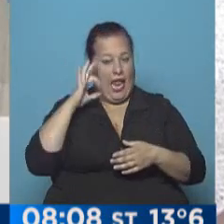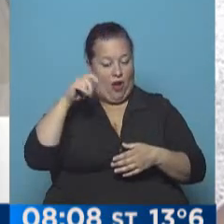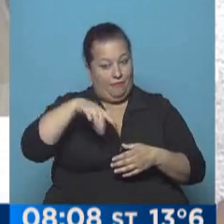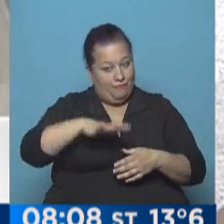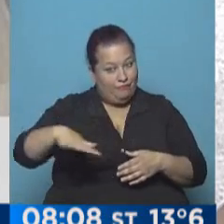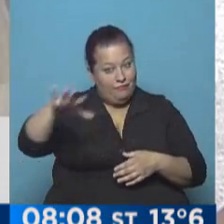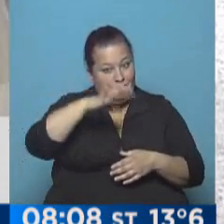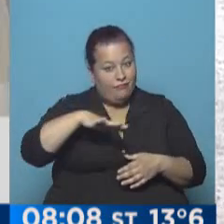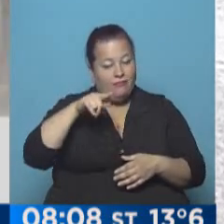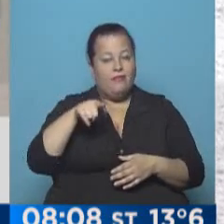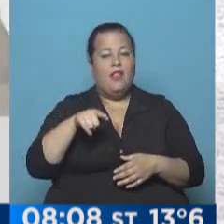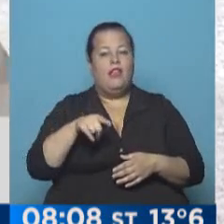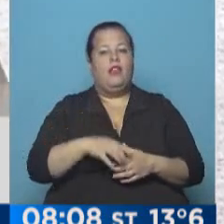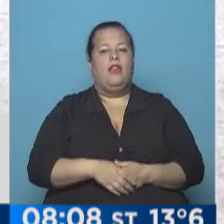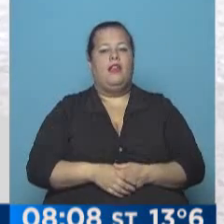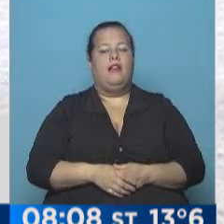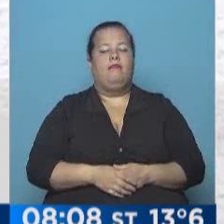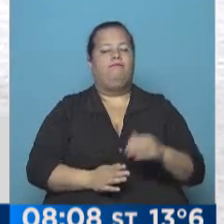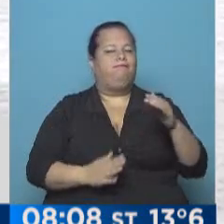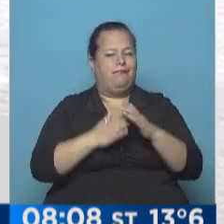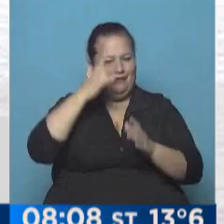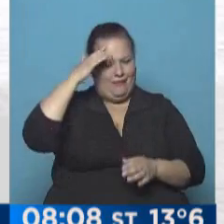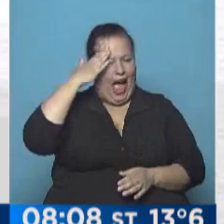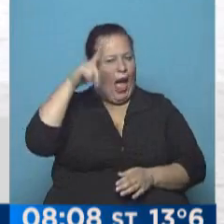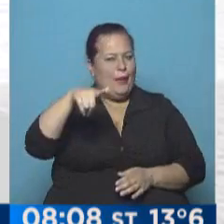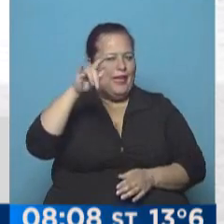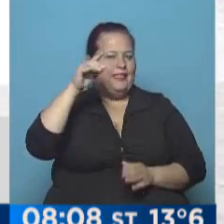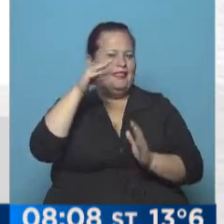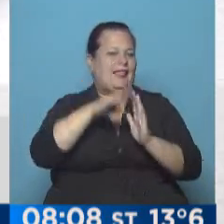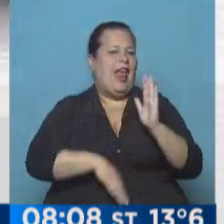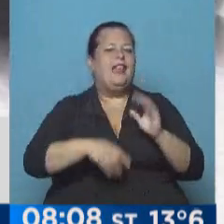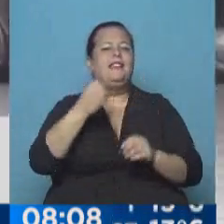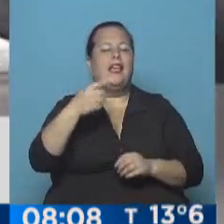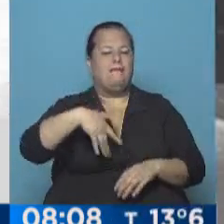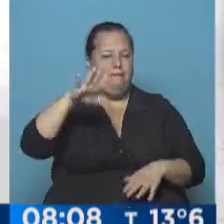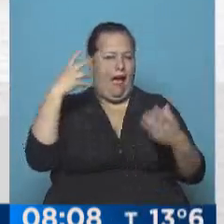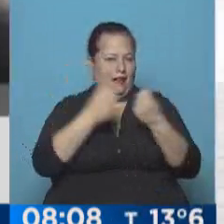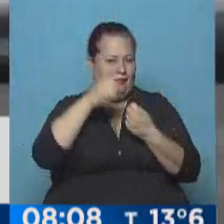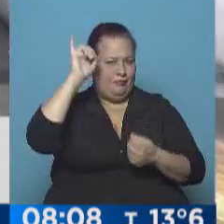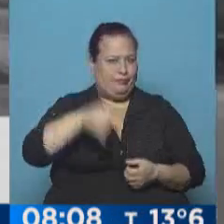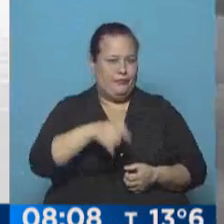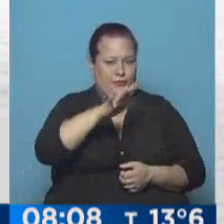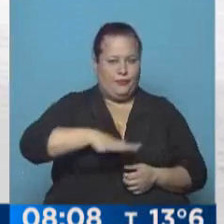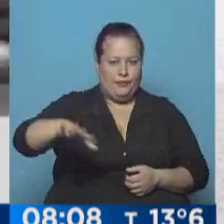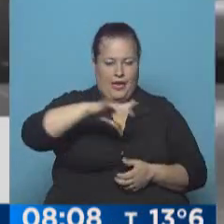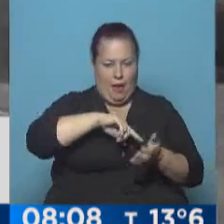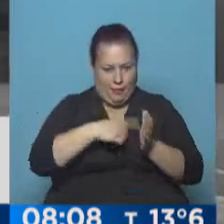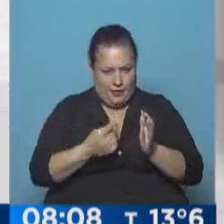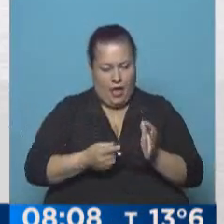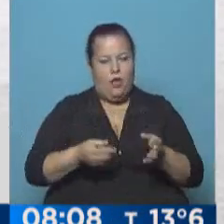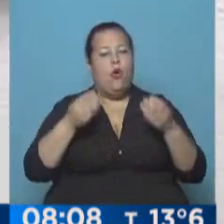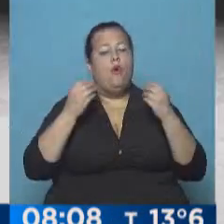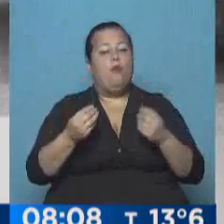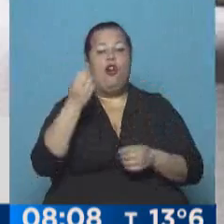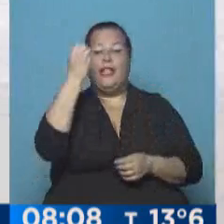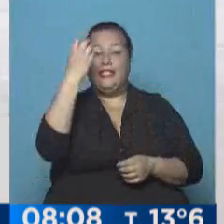hay el liderazgo de una lista indeseada, la de los accidentes de tránsito en la Ciudad de Buenos Aires, porque